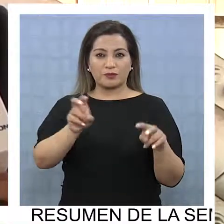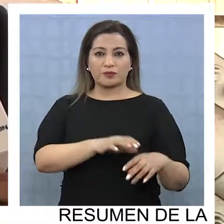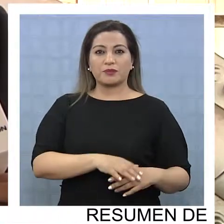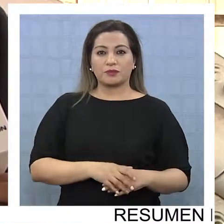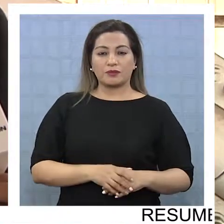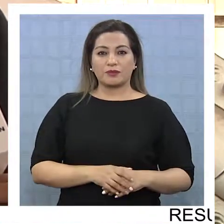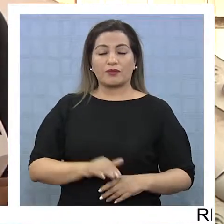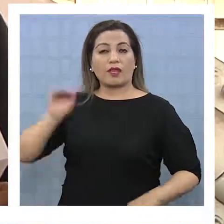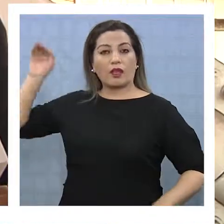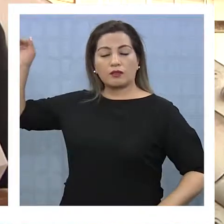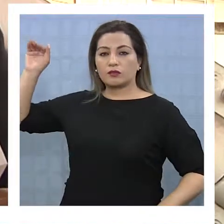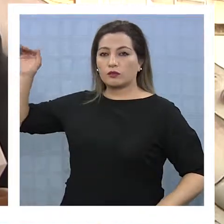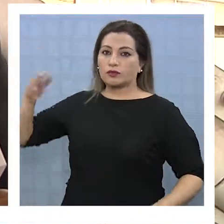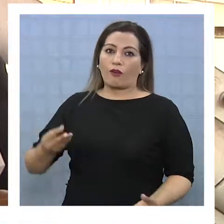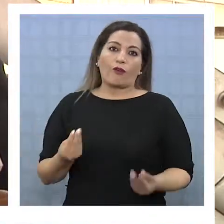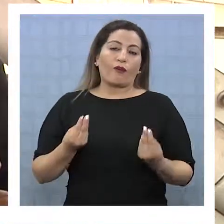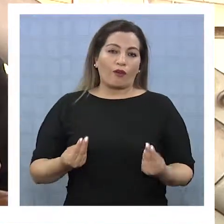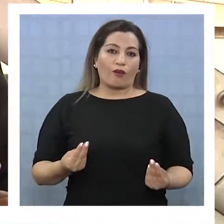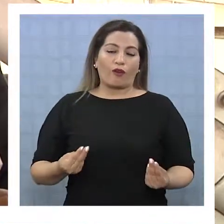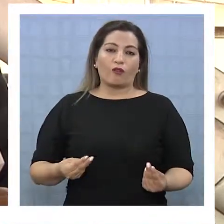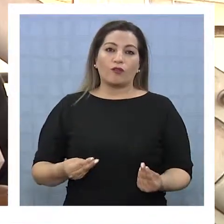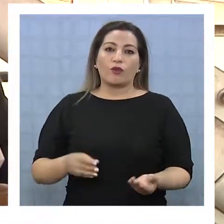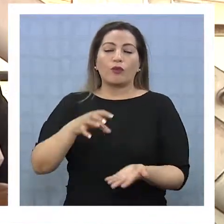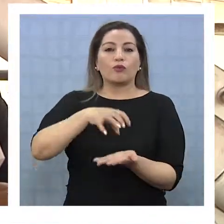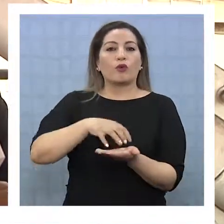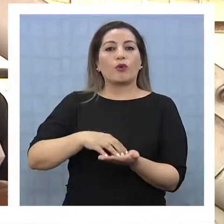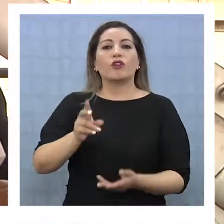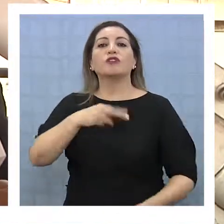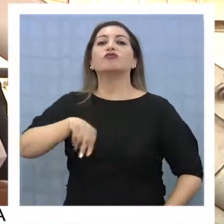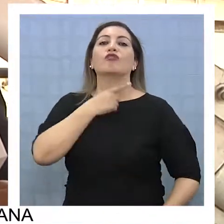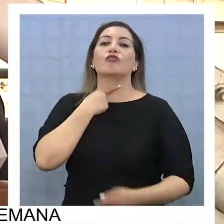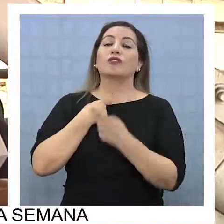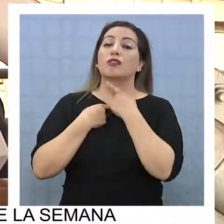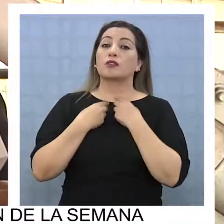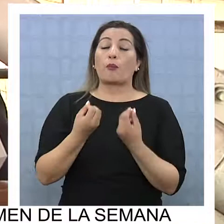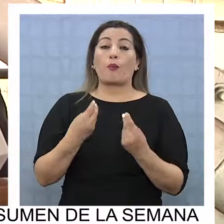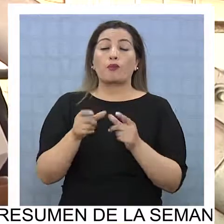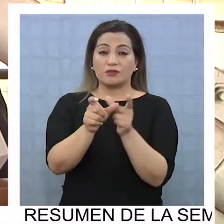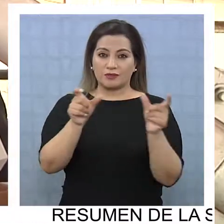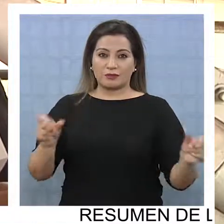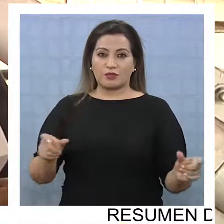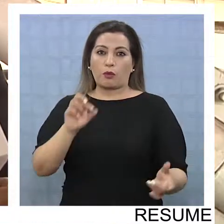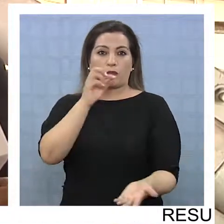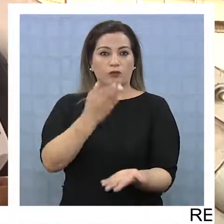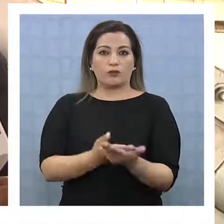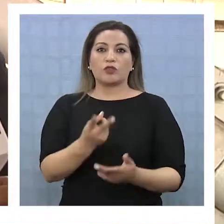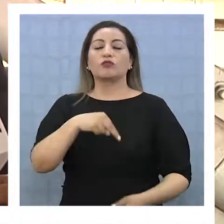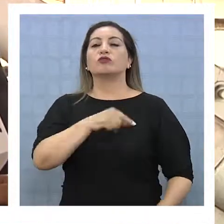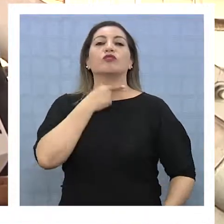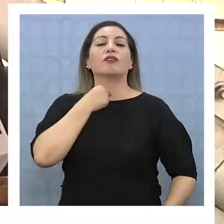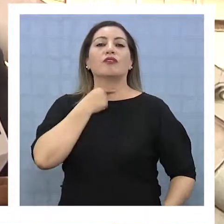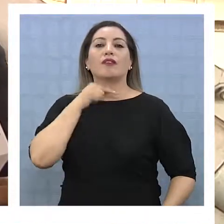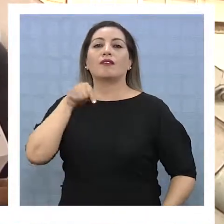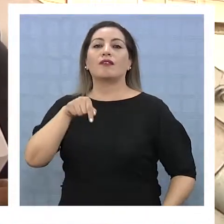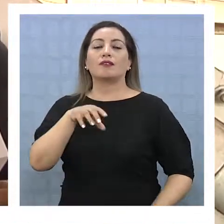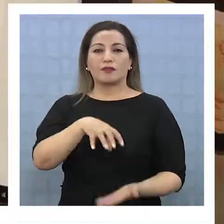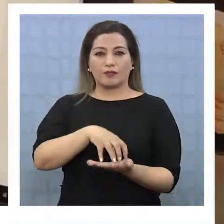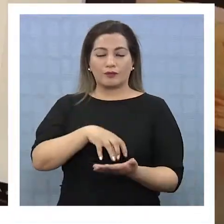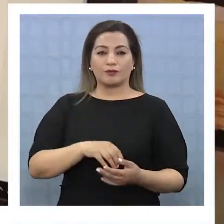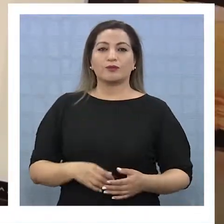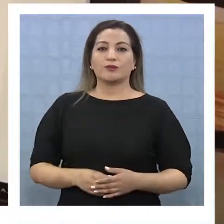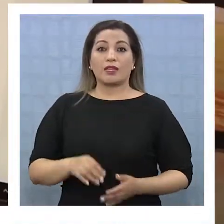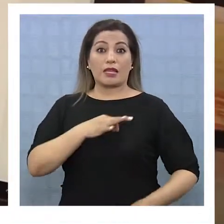Alto Hospicio, obviamente, es una comuna que a nosotros nos interesa por la densidad poblacional que tiene y la cantidad de postulaciones que nosotros esperamos en esta comuna.